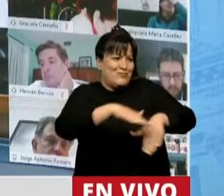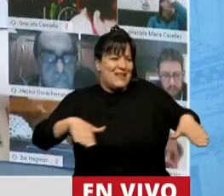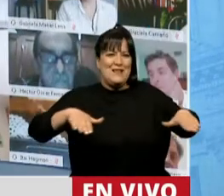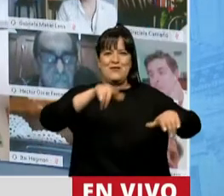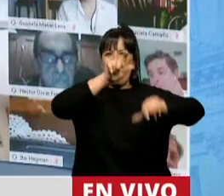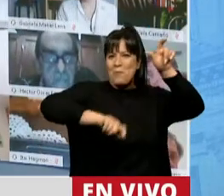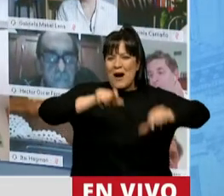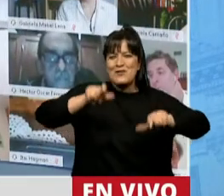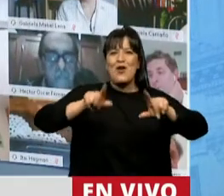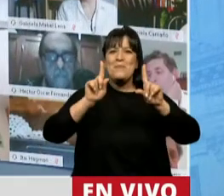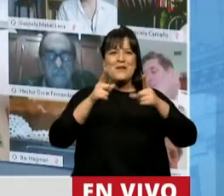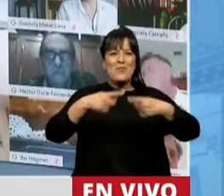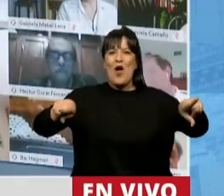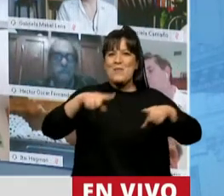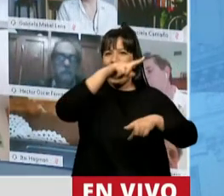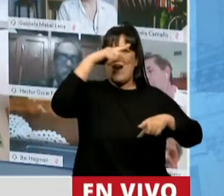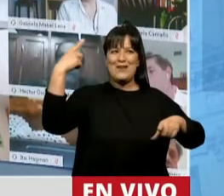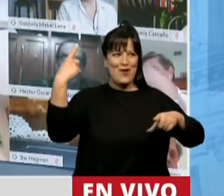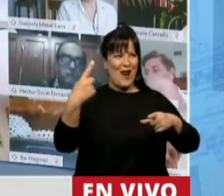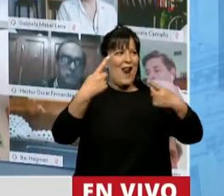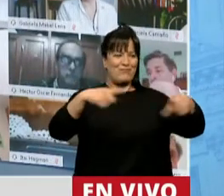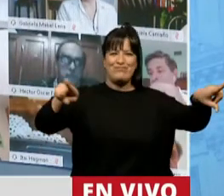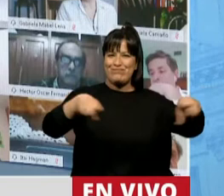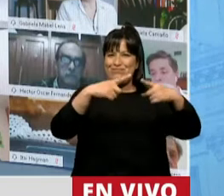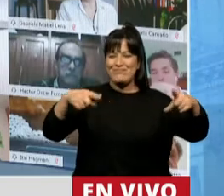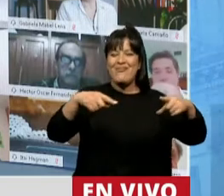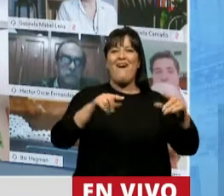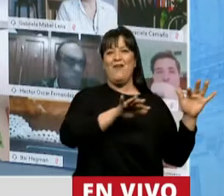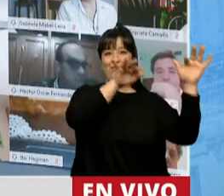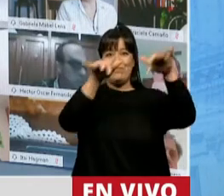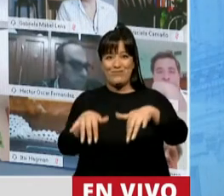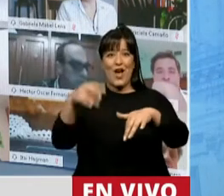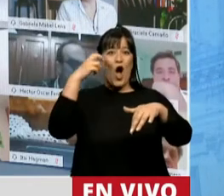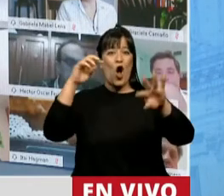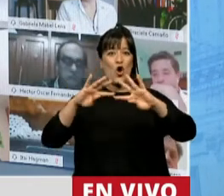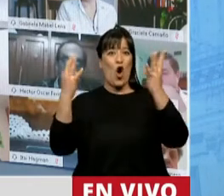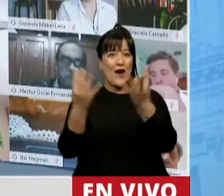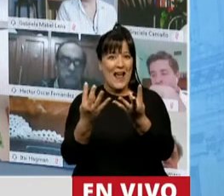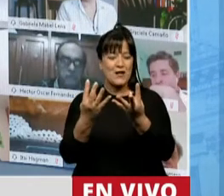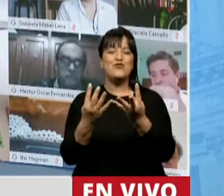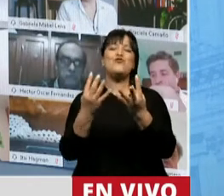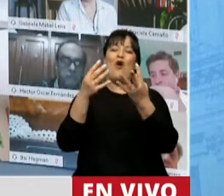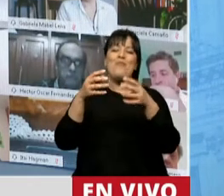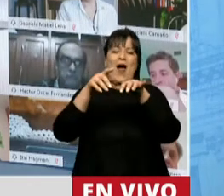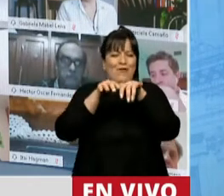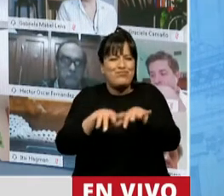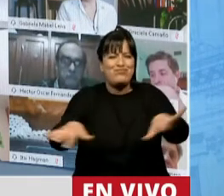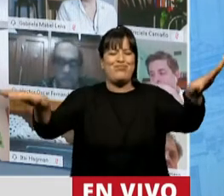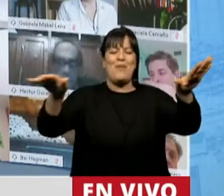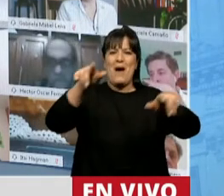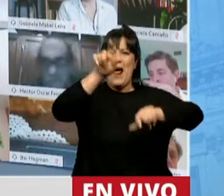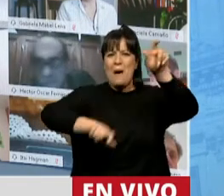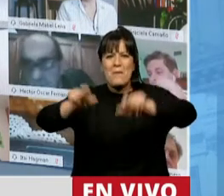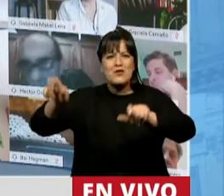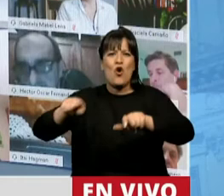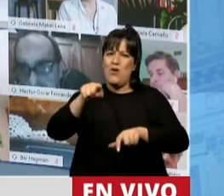que cantaron el himno nacional y llegar al Congreso de la Nación y a partir de allí a millones de ciudadanos de todo el país. Era